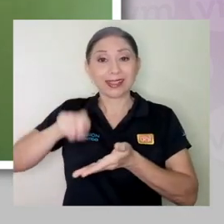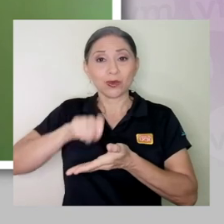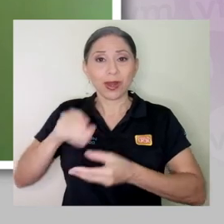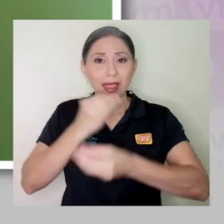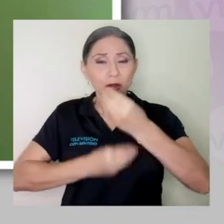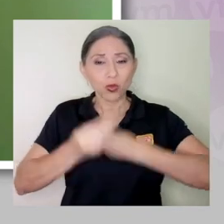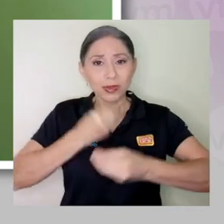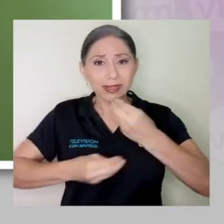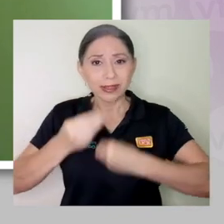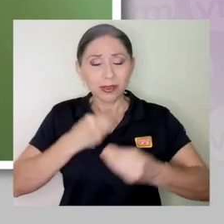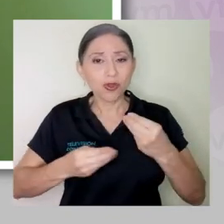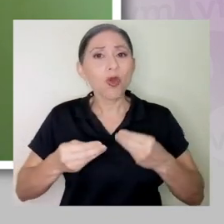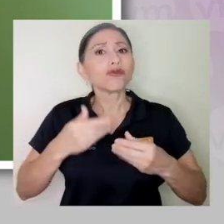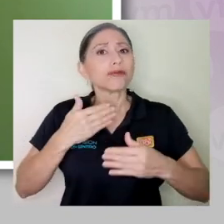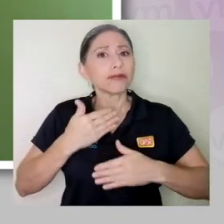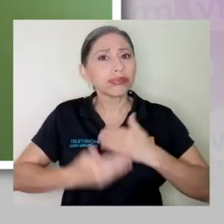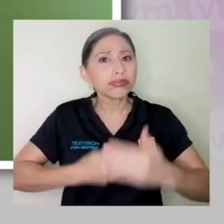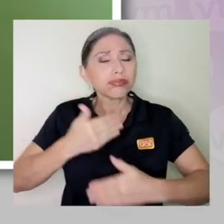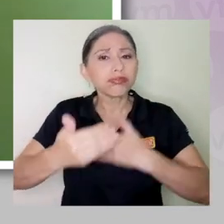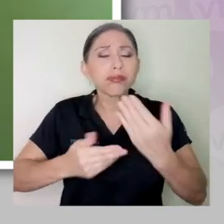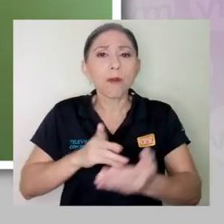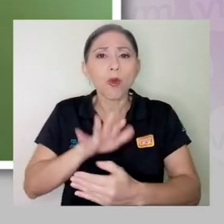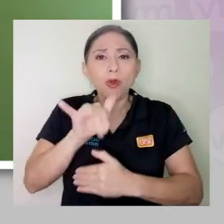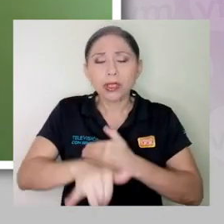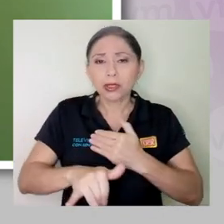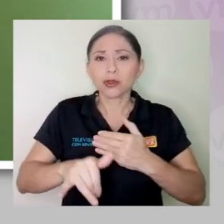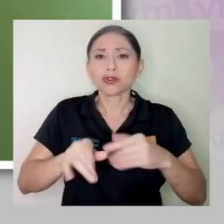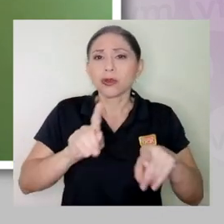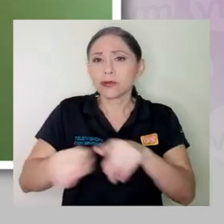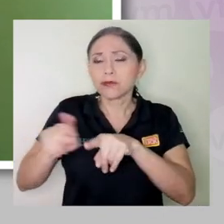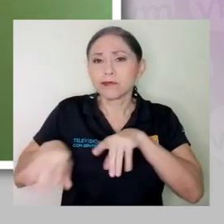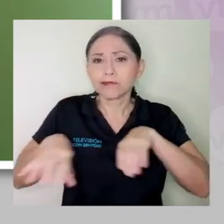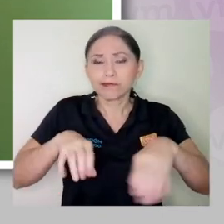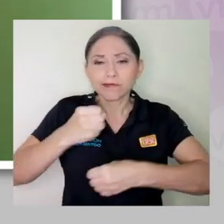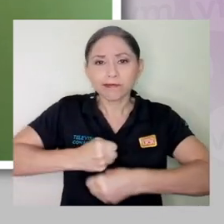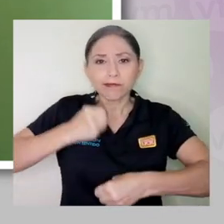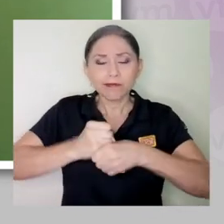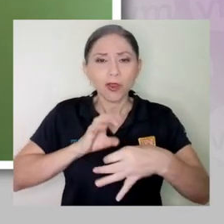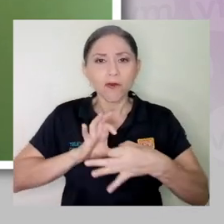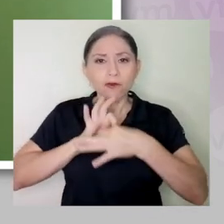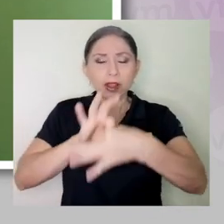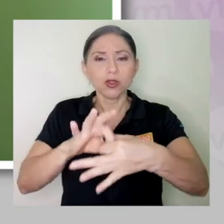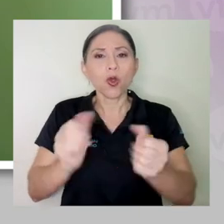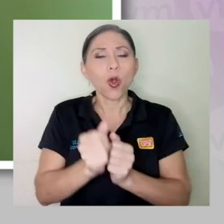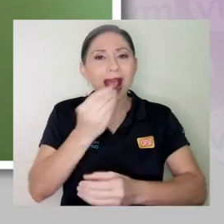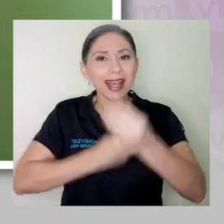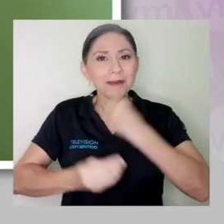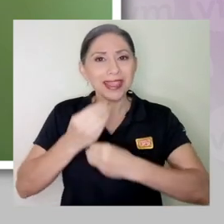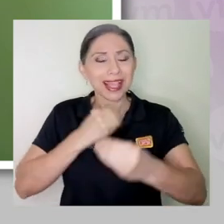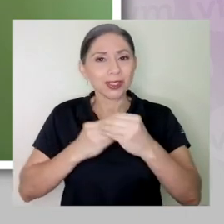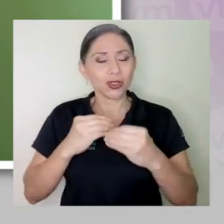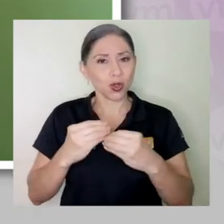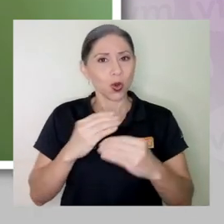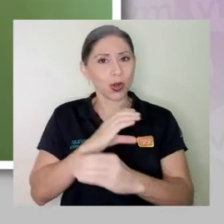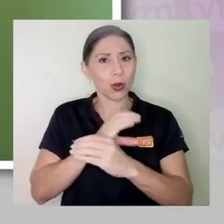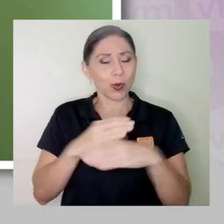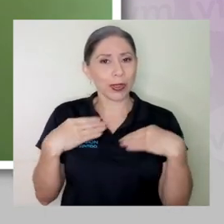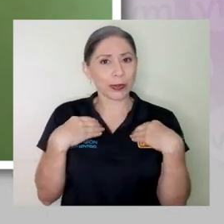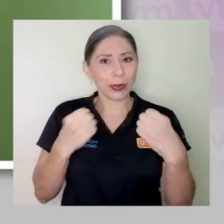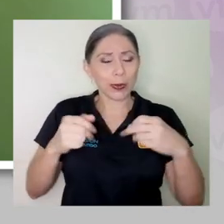Nutrición se han gestado importantes acciones y proyectos relacionados con la alimentación sostenible,